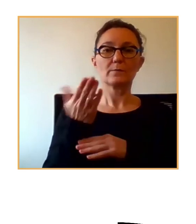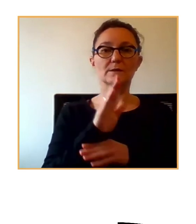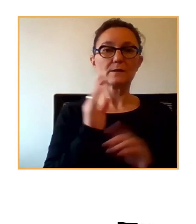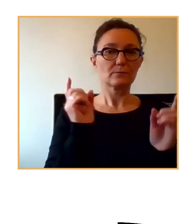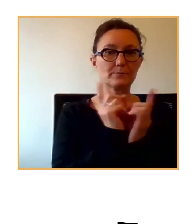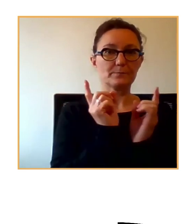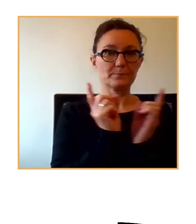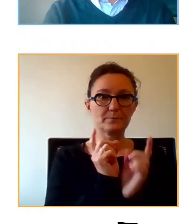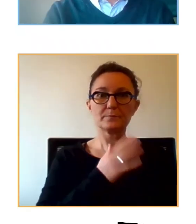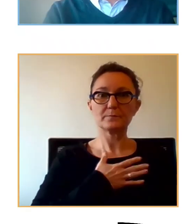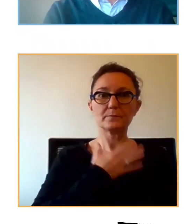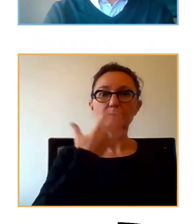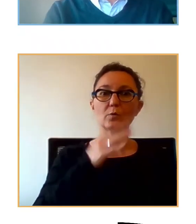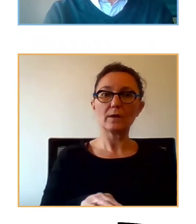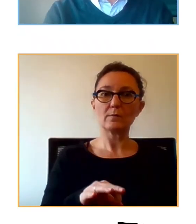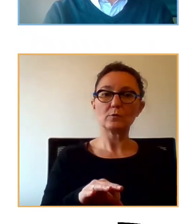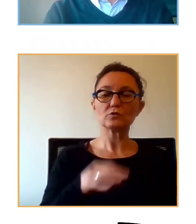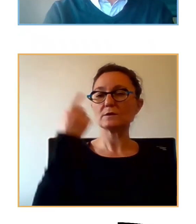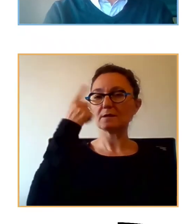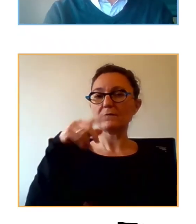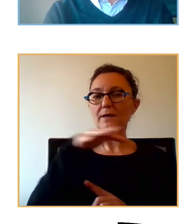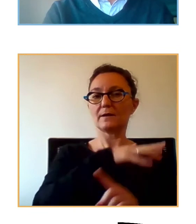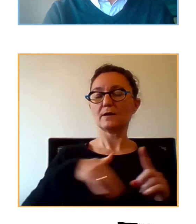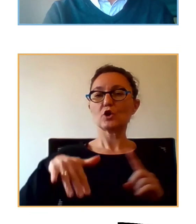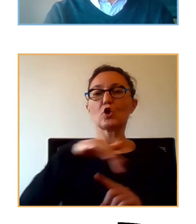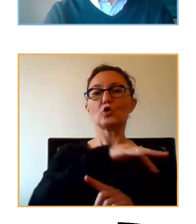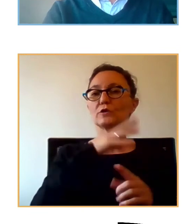situar en qué contexto nos estamos encontrando.